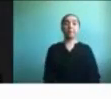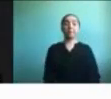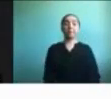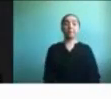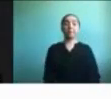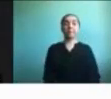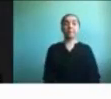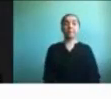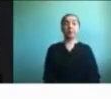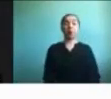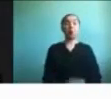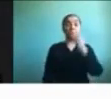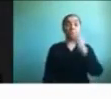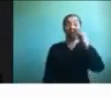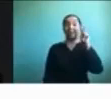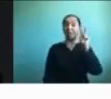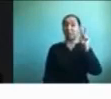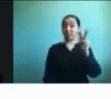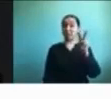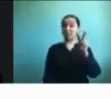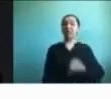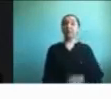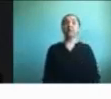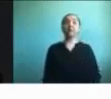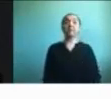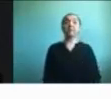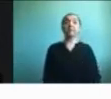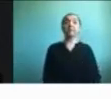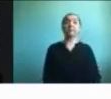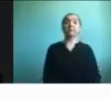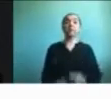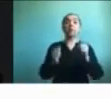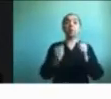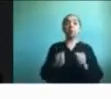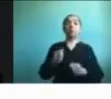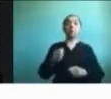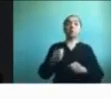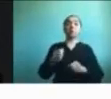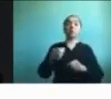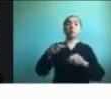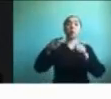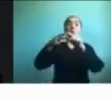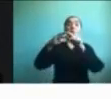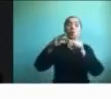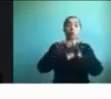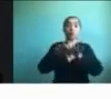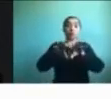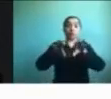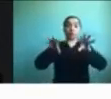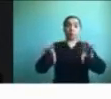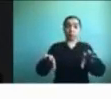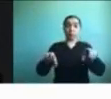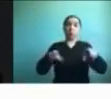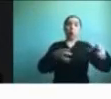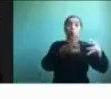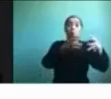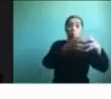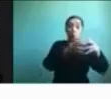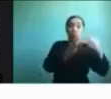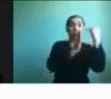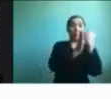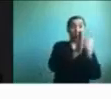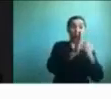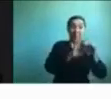Como pueden ver aquí, podemos dividirnos en dos grandes áreas, que son los softwares educativos y los